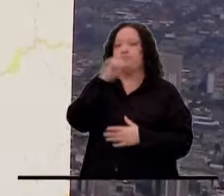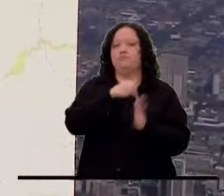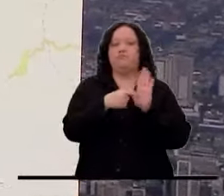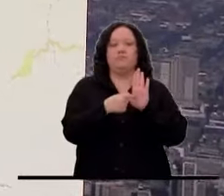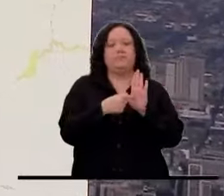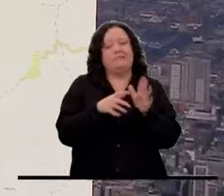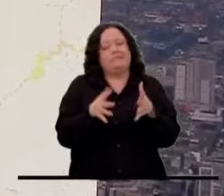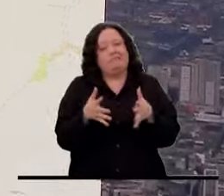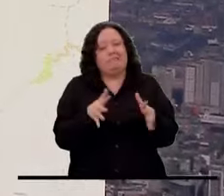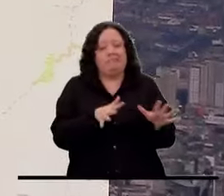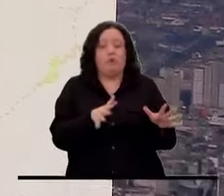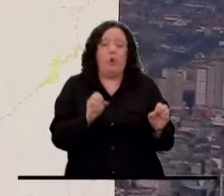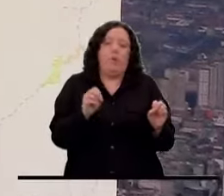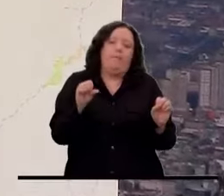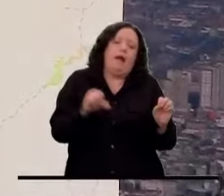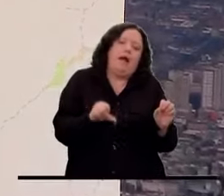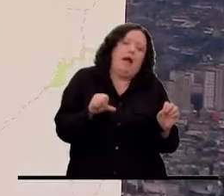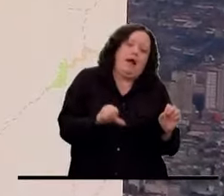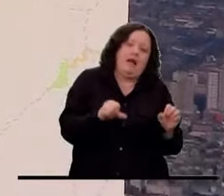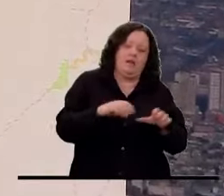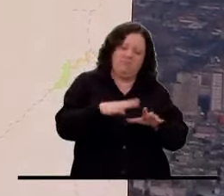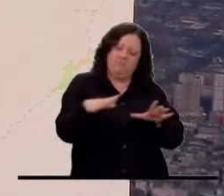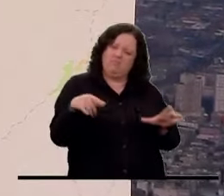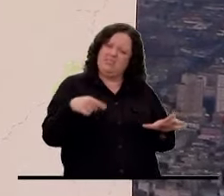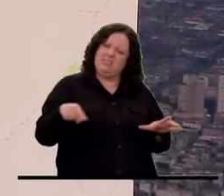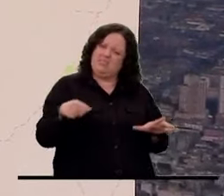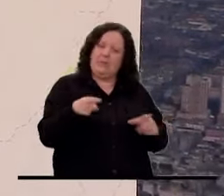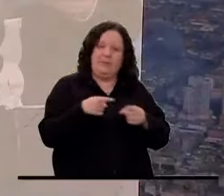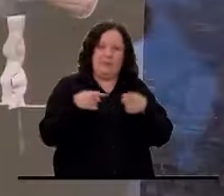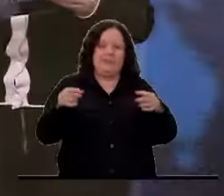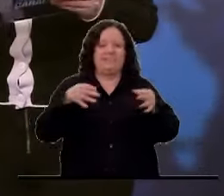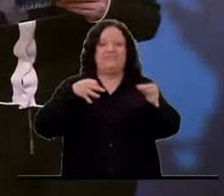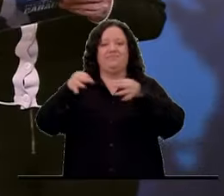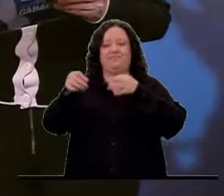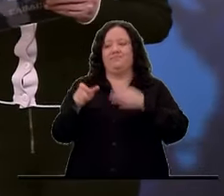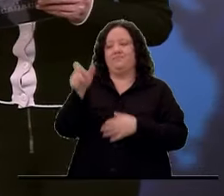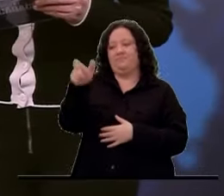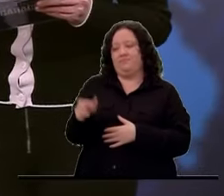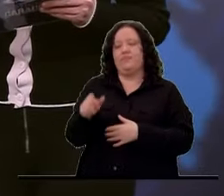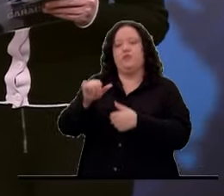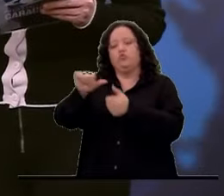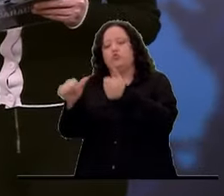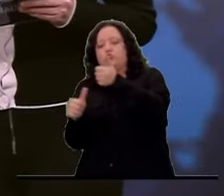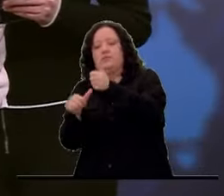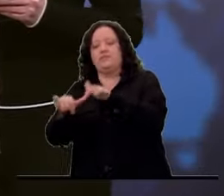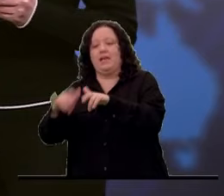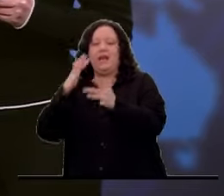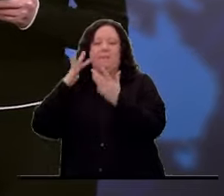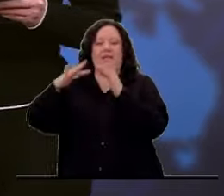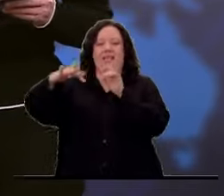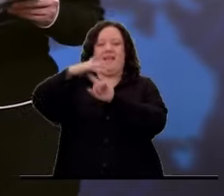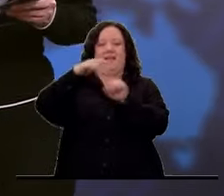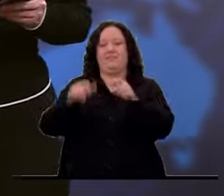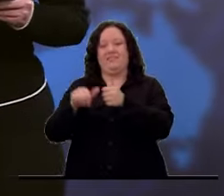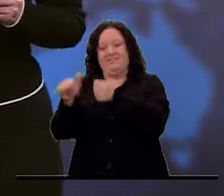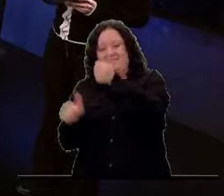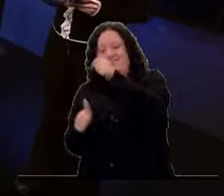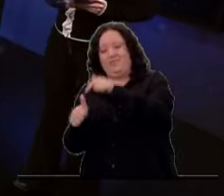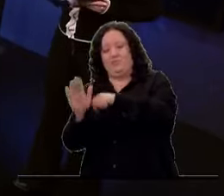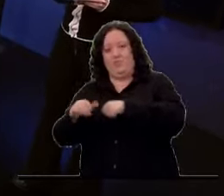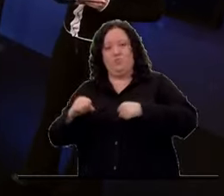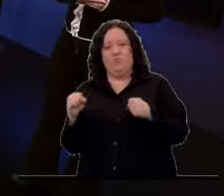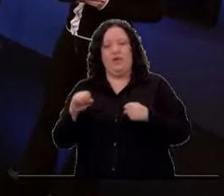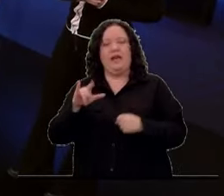regulares o malas. Para explicarnos en detalle, nos acompaña el subsecretario de Ambiente de Bogotá, Jerónimo Rodríguez.